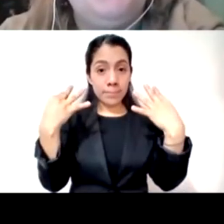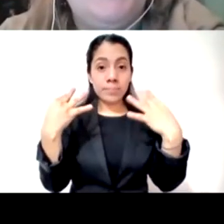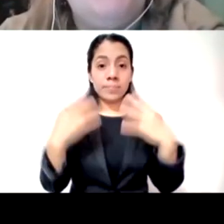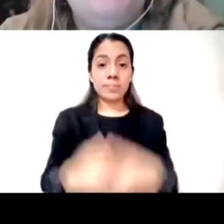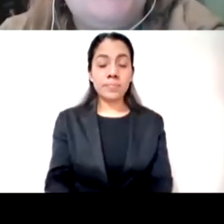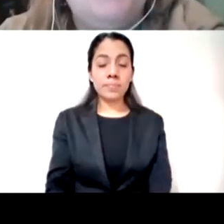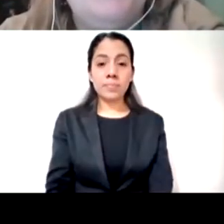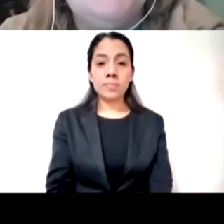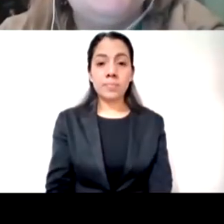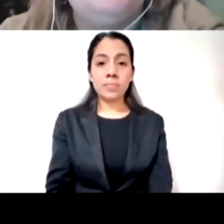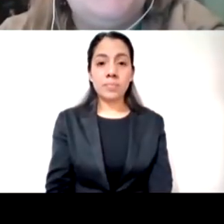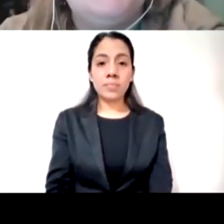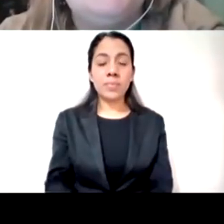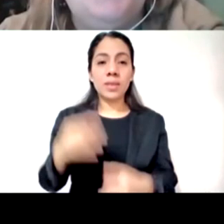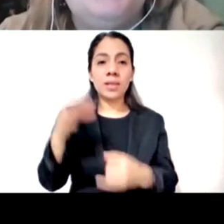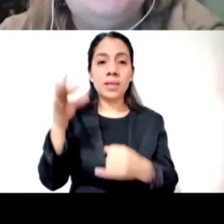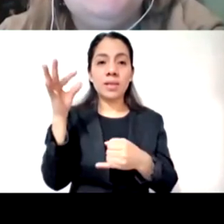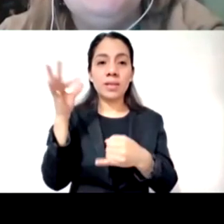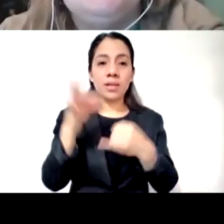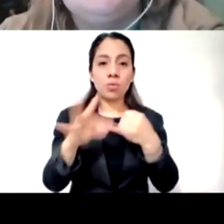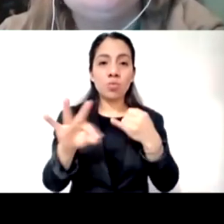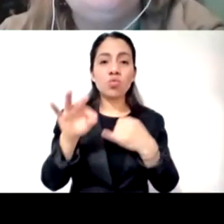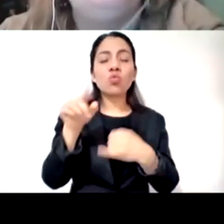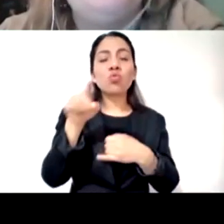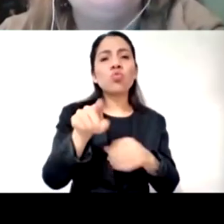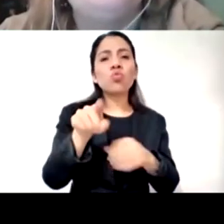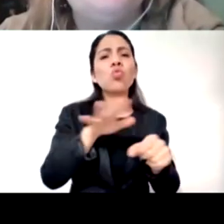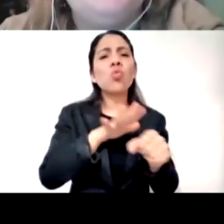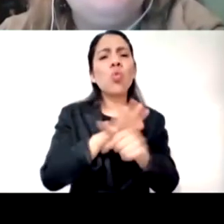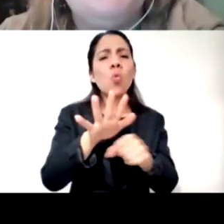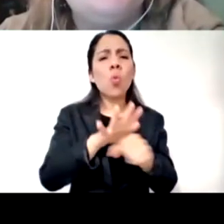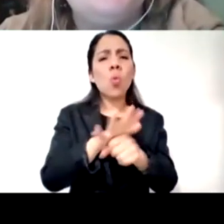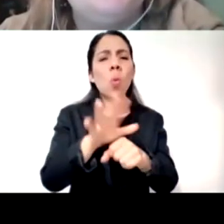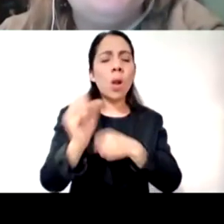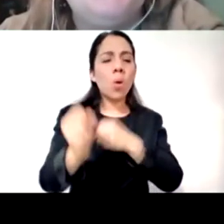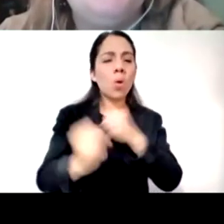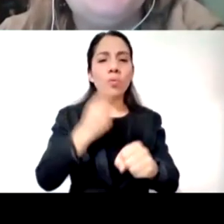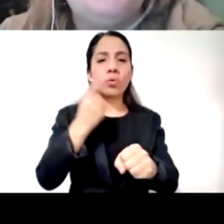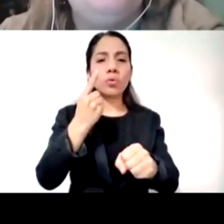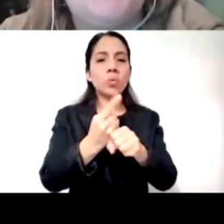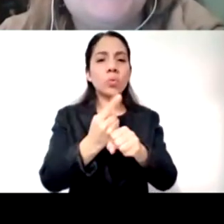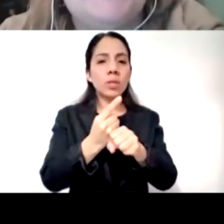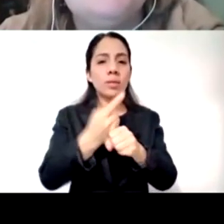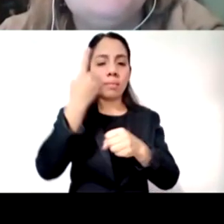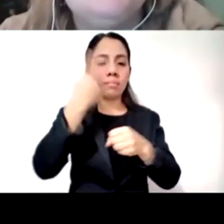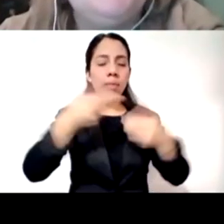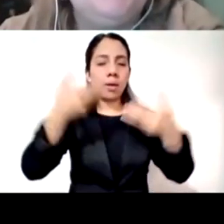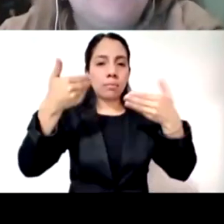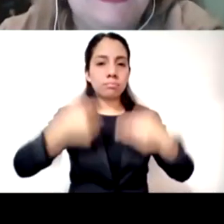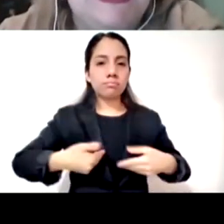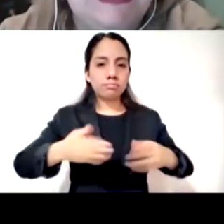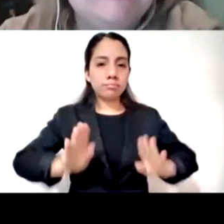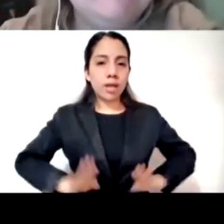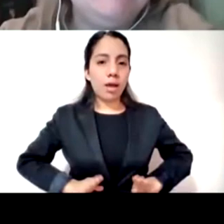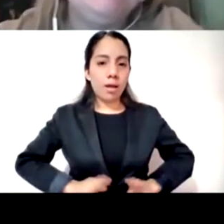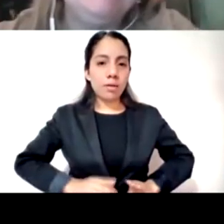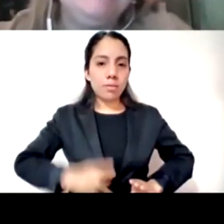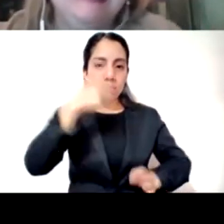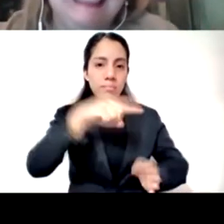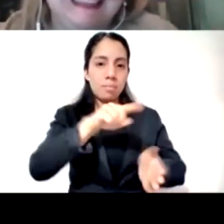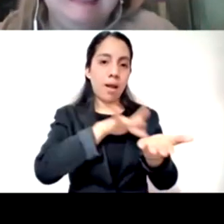último que hable cuál es tu vocación en ese momento de sufrimiento nos podemos aportar gracias gracias